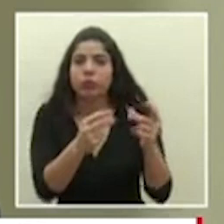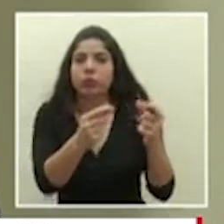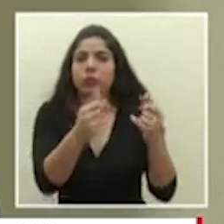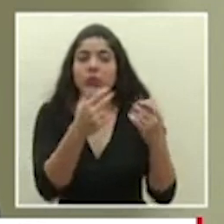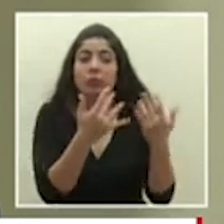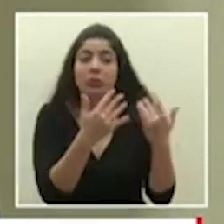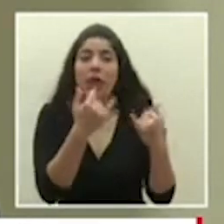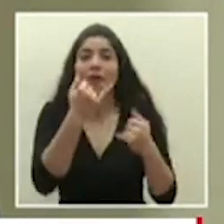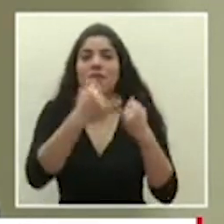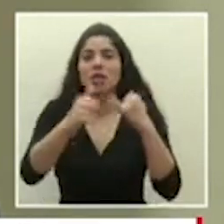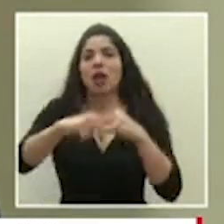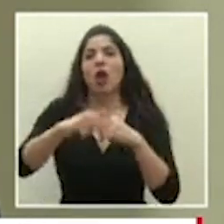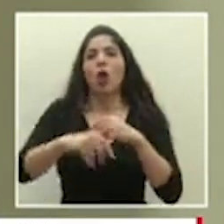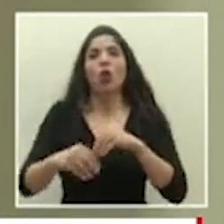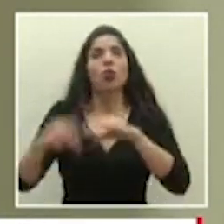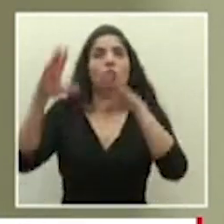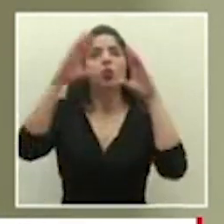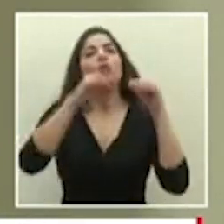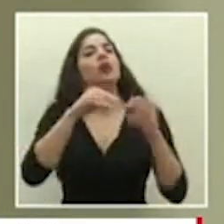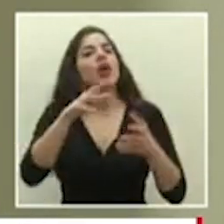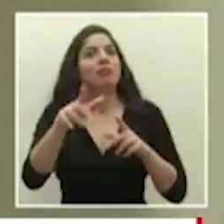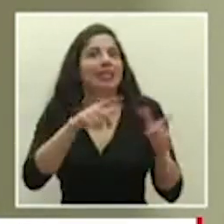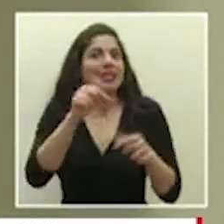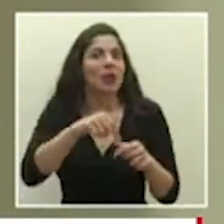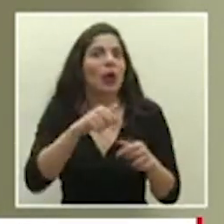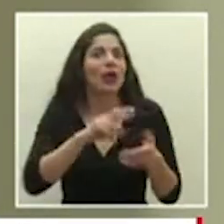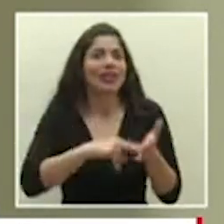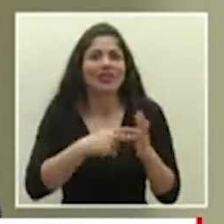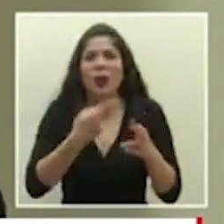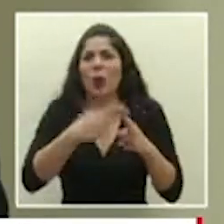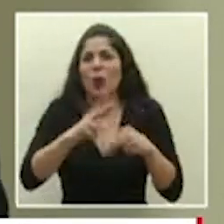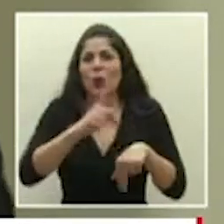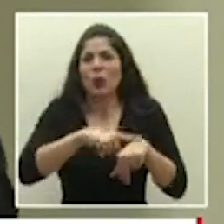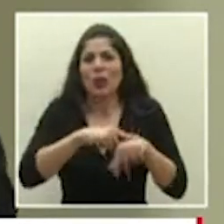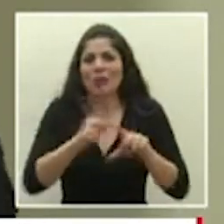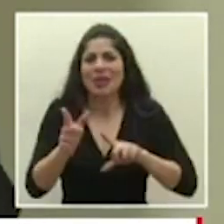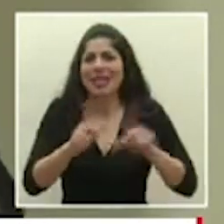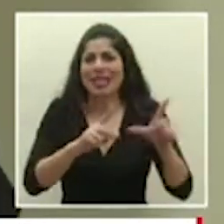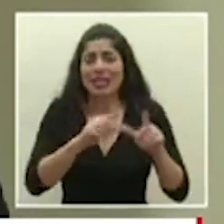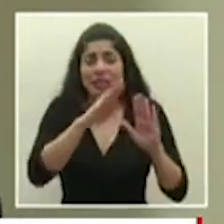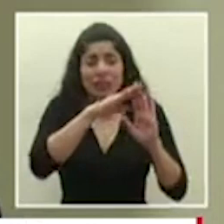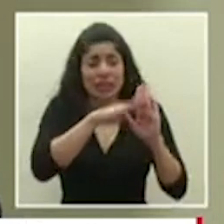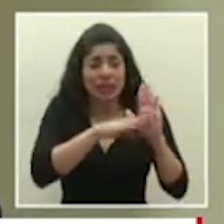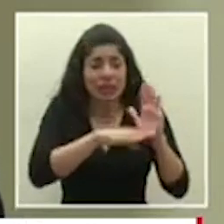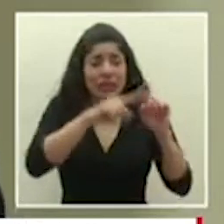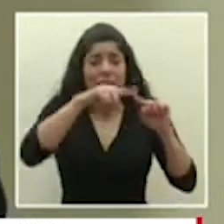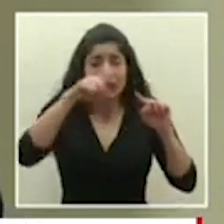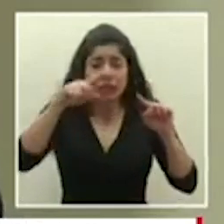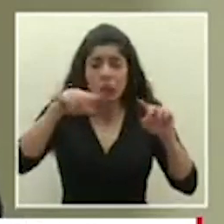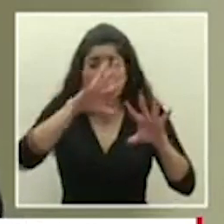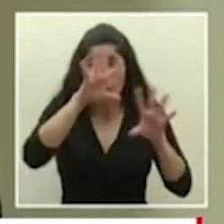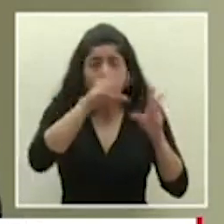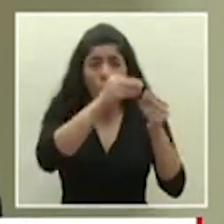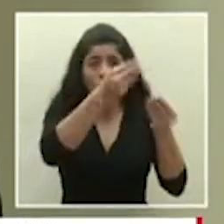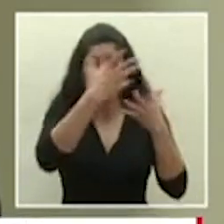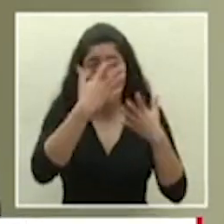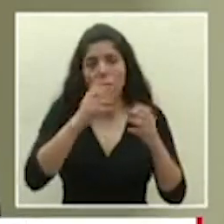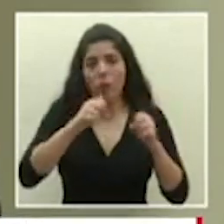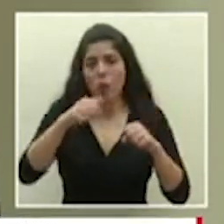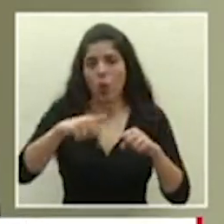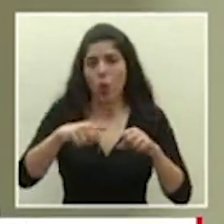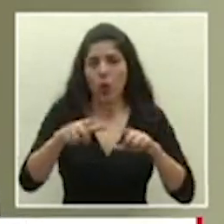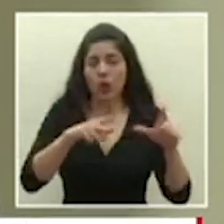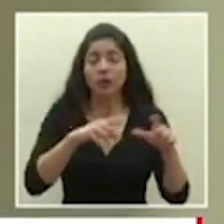al final del día de hoy así que esto está a muy corto plazo con todas esas estadísticas y también la